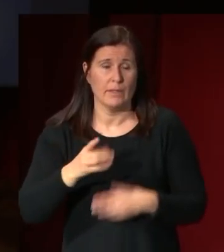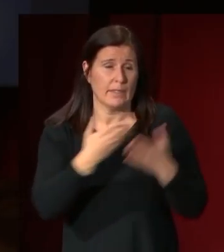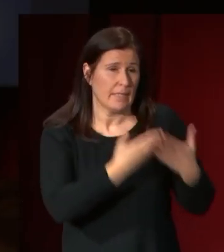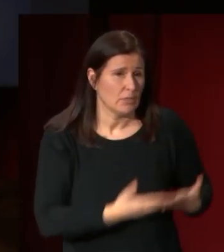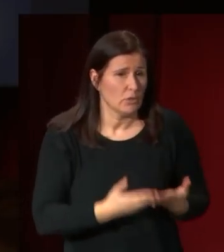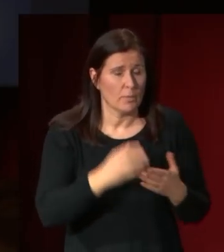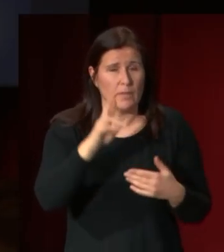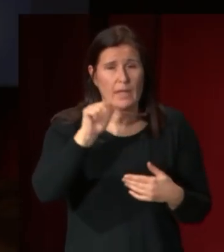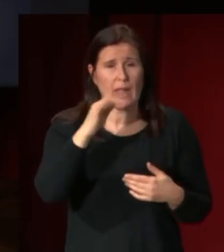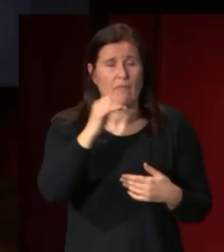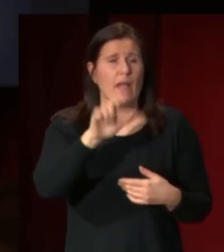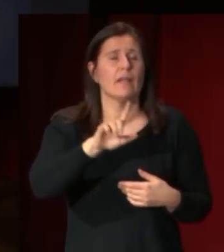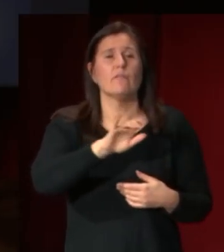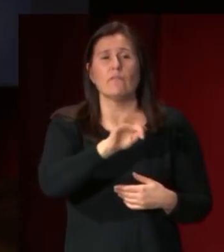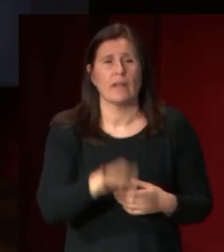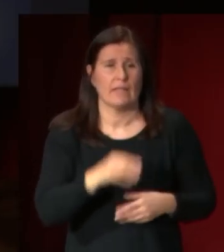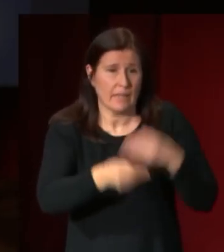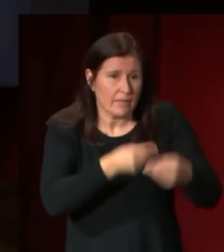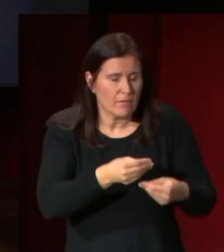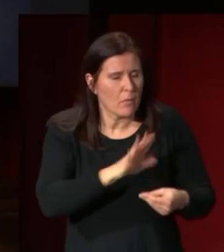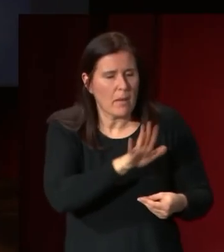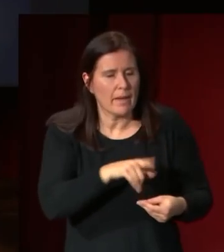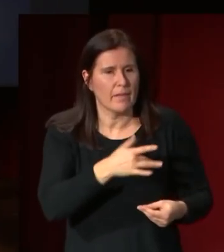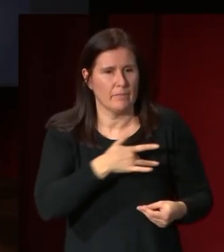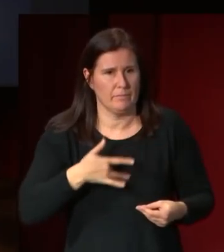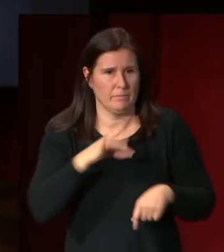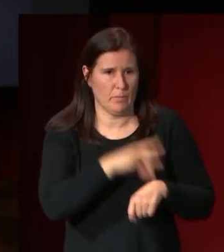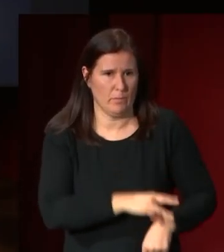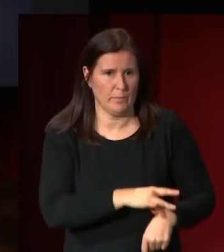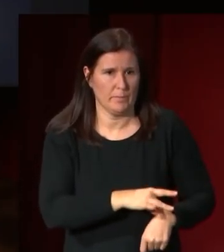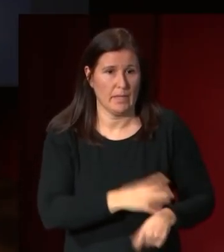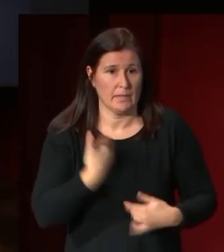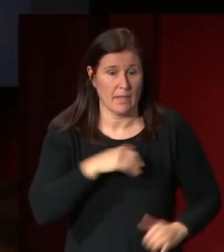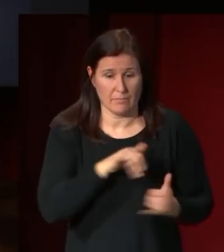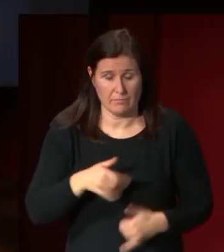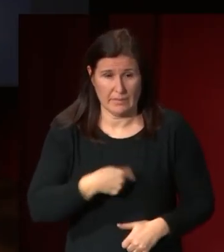Fernández parece que una enfermedad pulmonar y estando ya en España